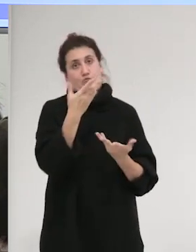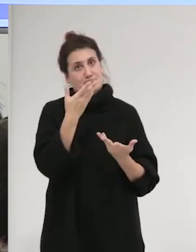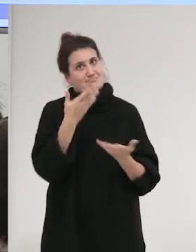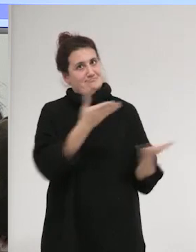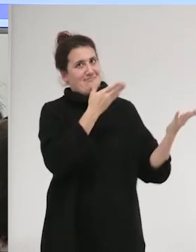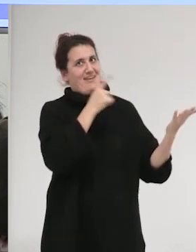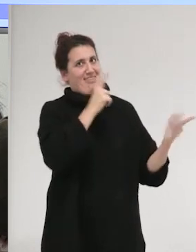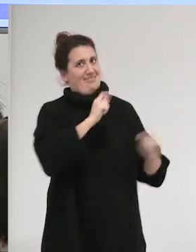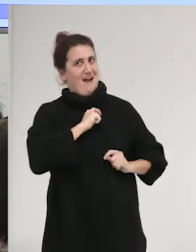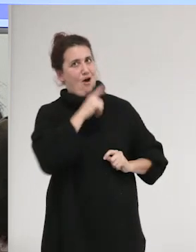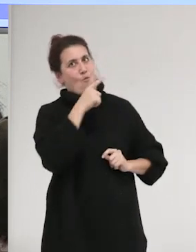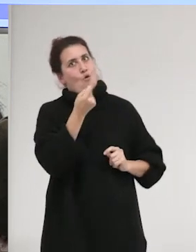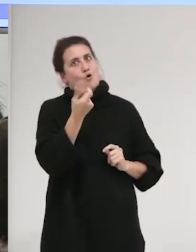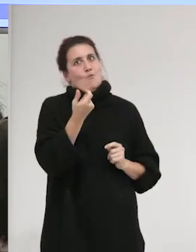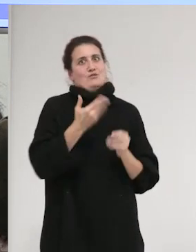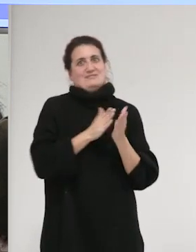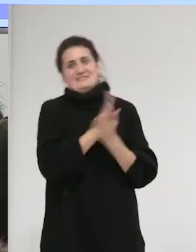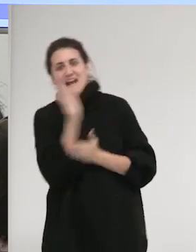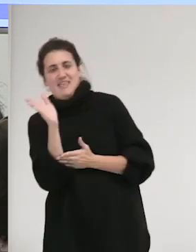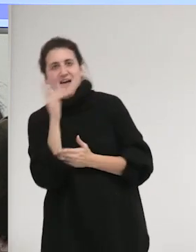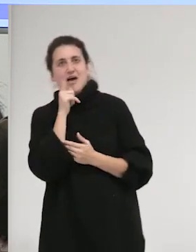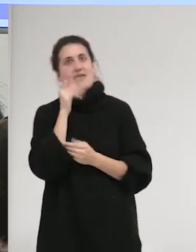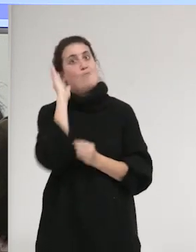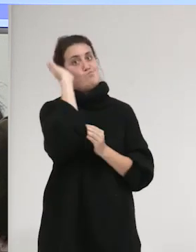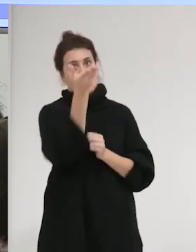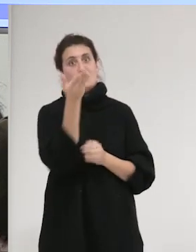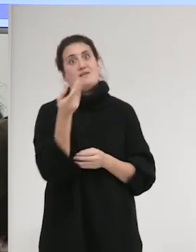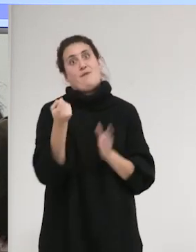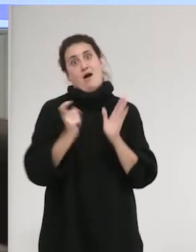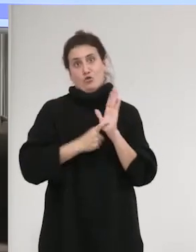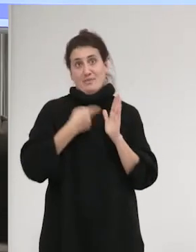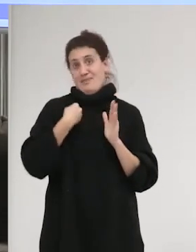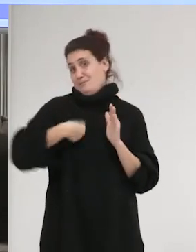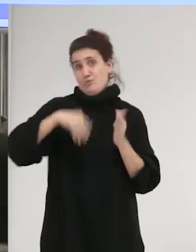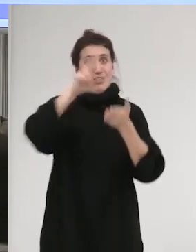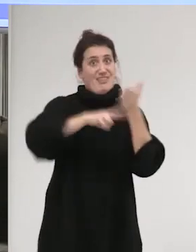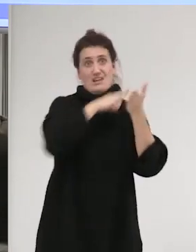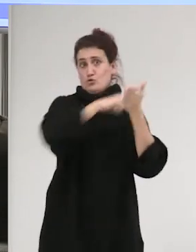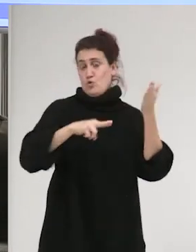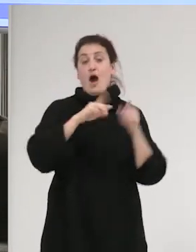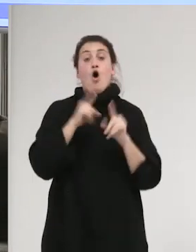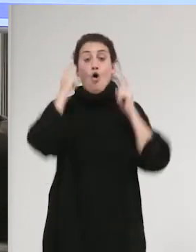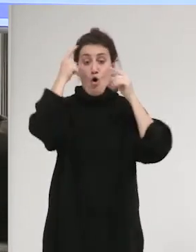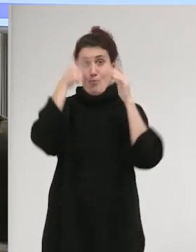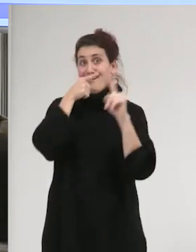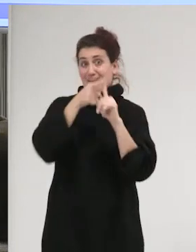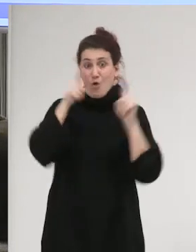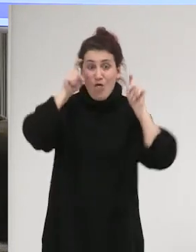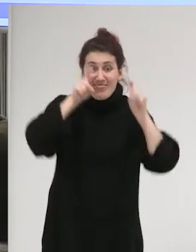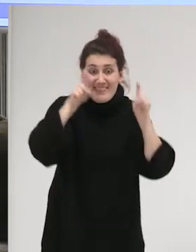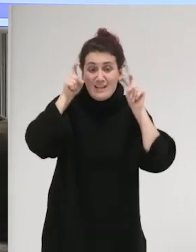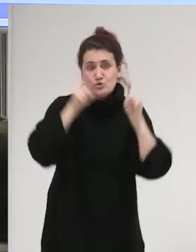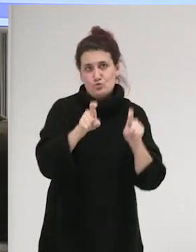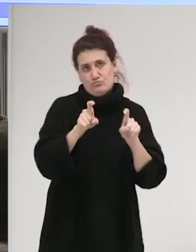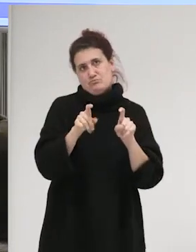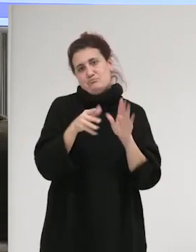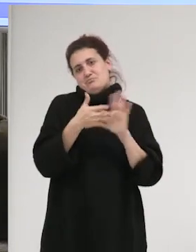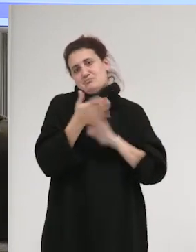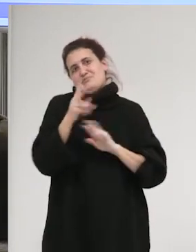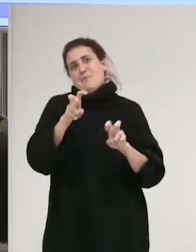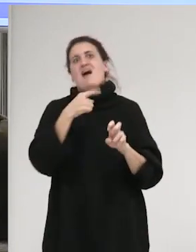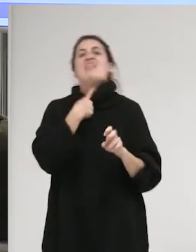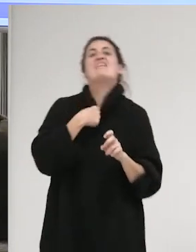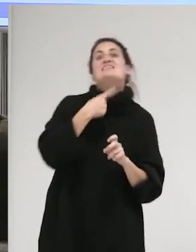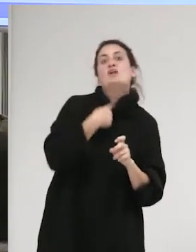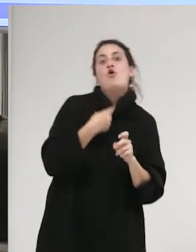nos deja como poca salida las salidas punitivas. En este caso, la censura, para domesticar los deseos y disciplinar los deseos en base a